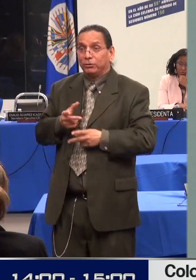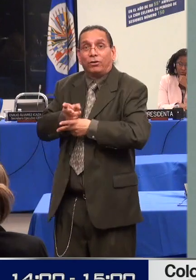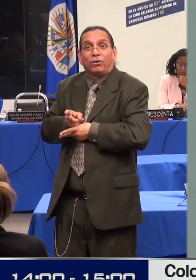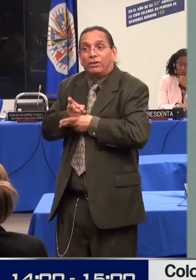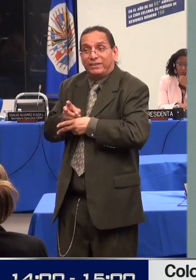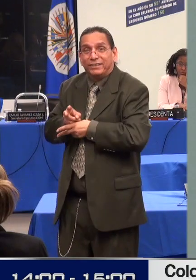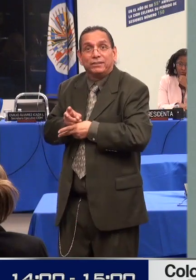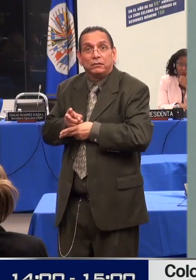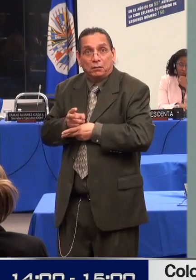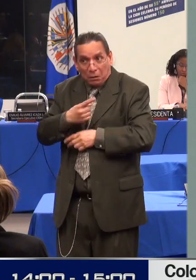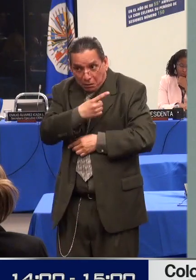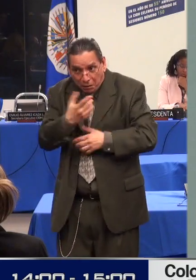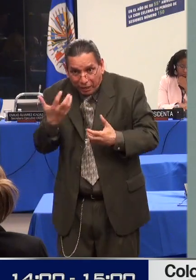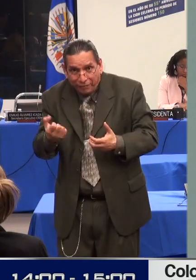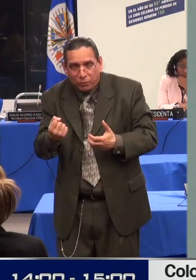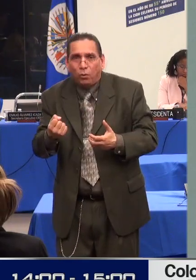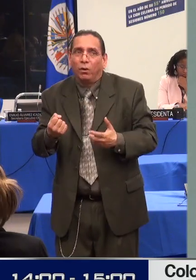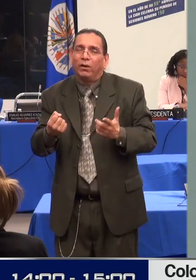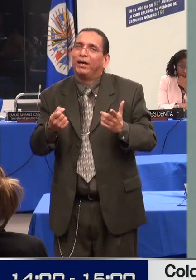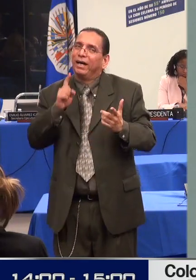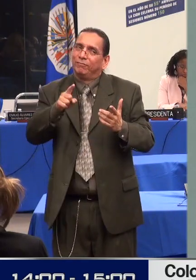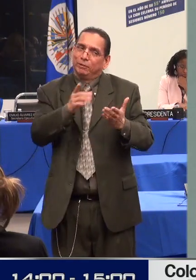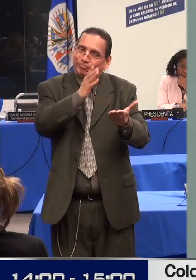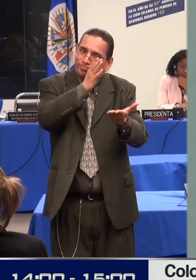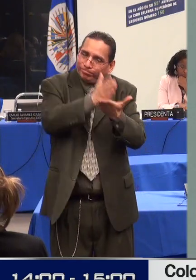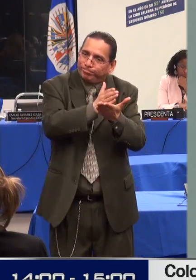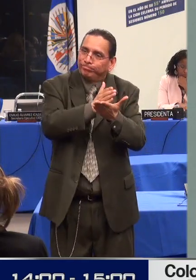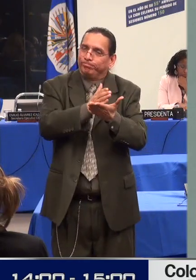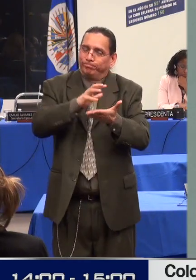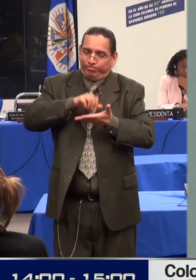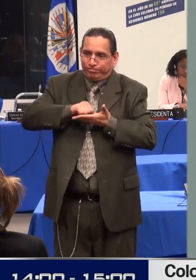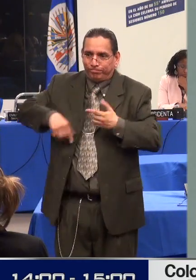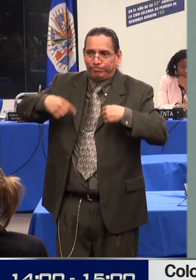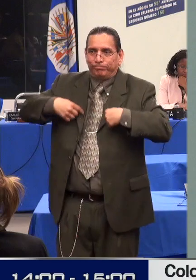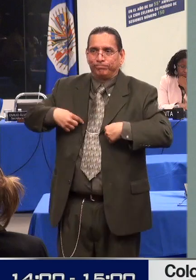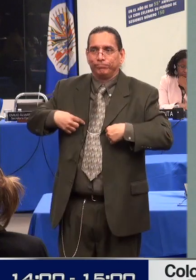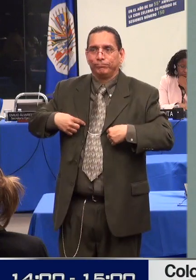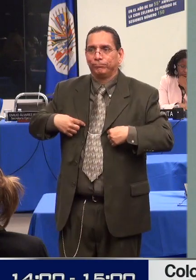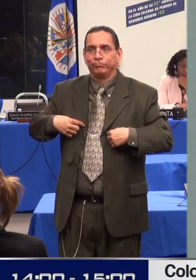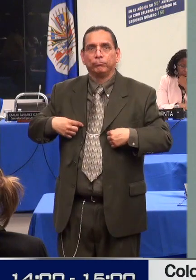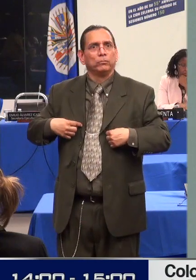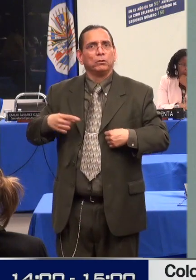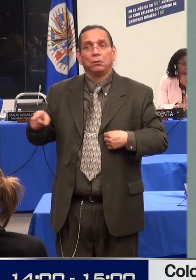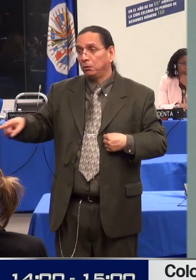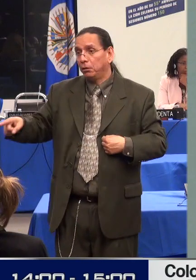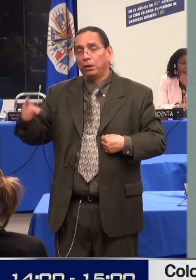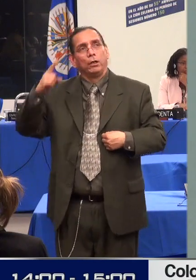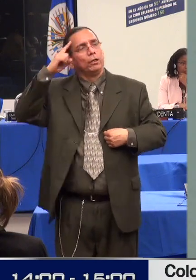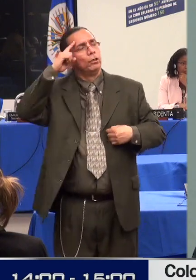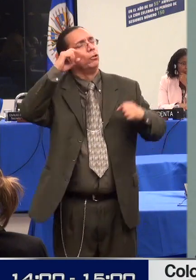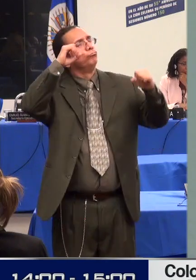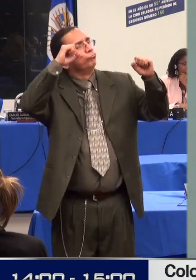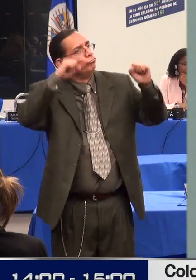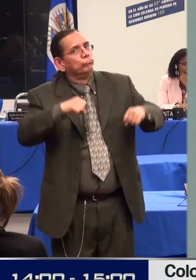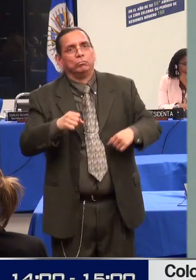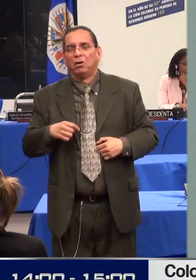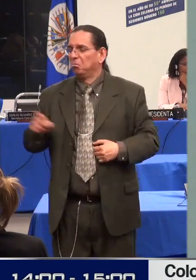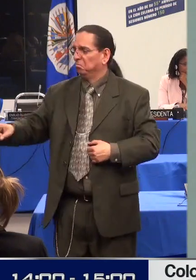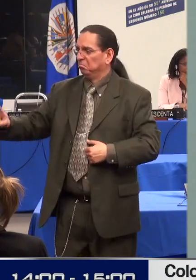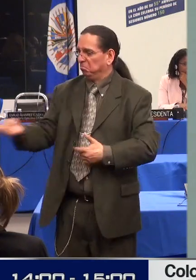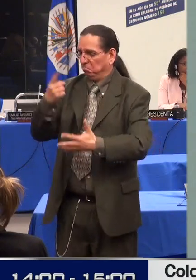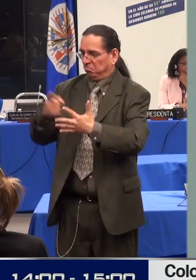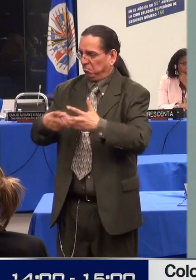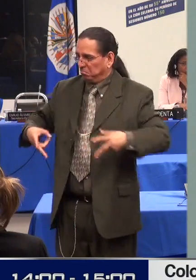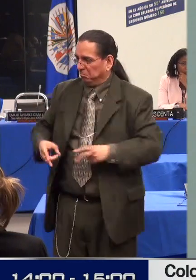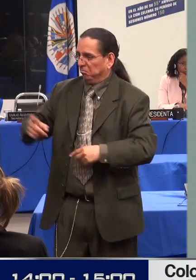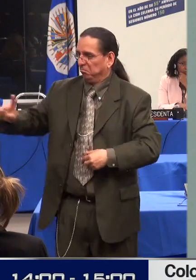destacó de la institucionalización de personas por razones de su discapacidad. Yo concluiría